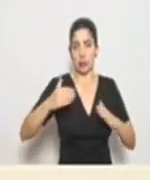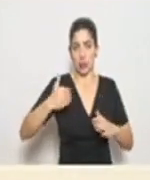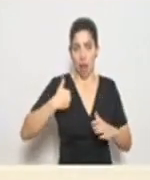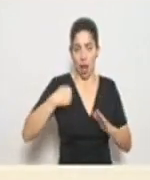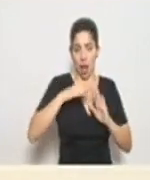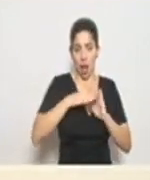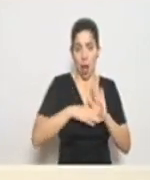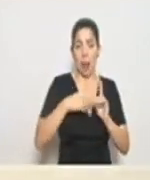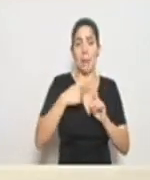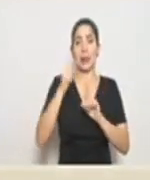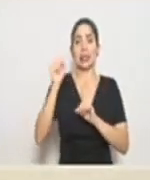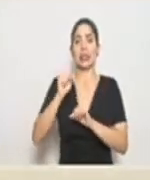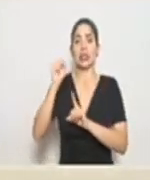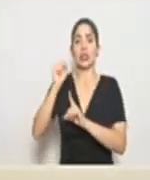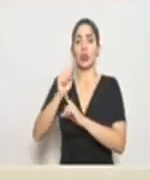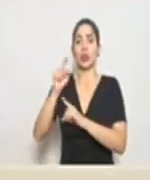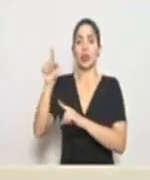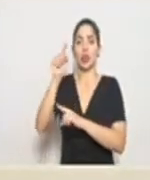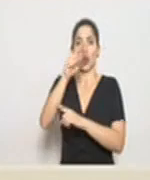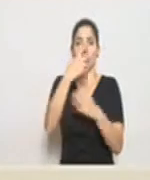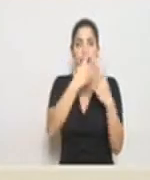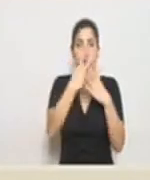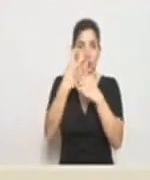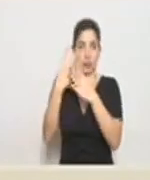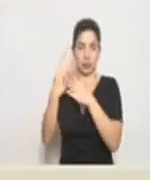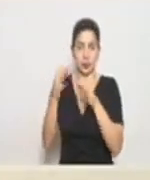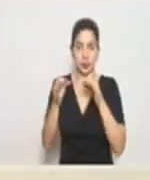sobre la situación en los centros penitenciarios.